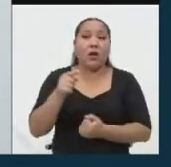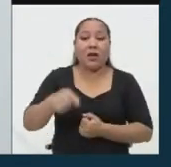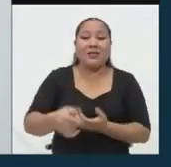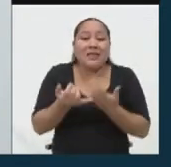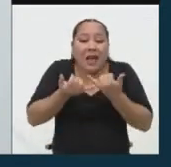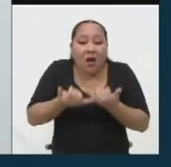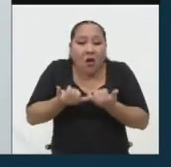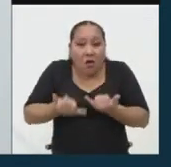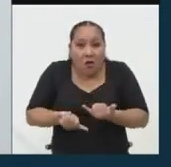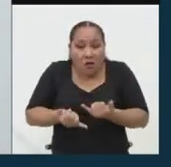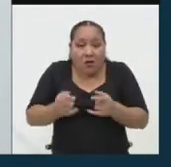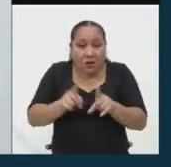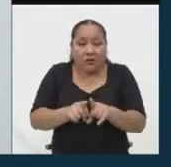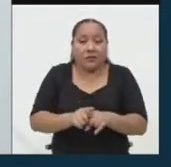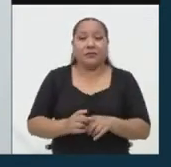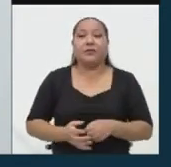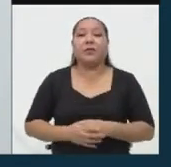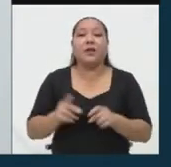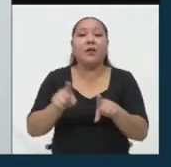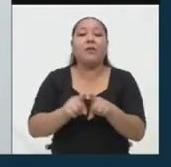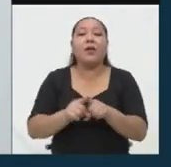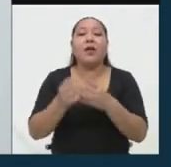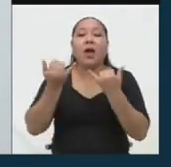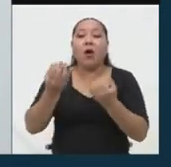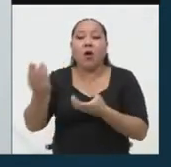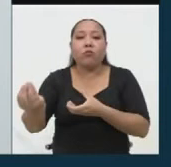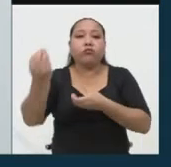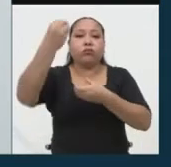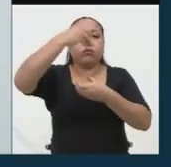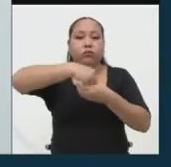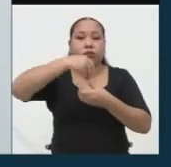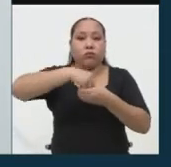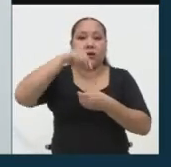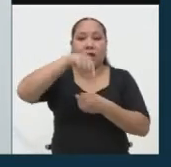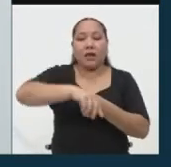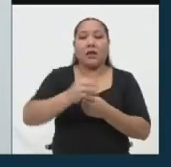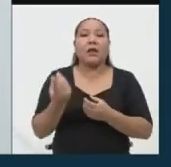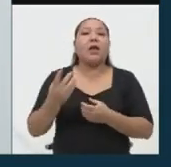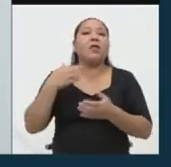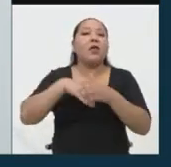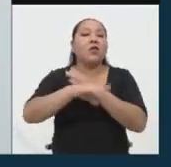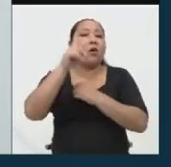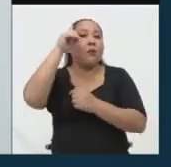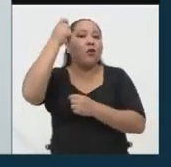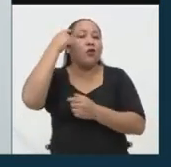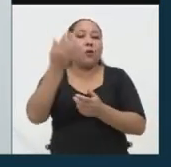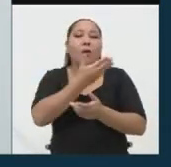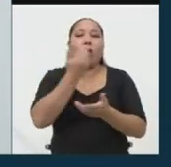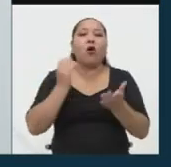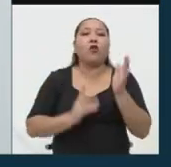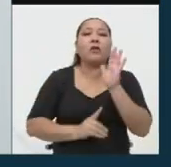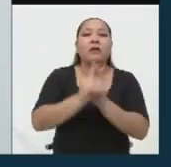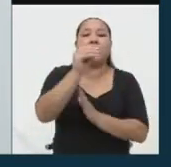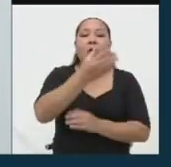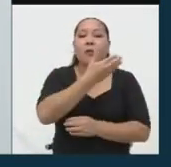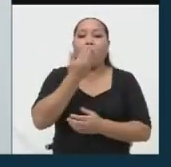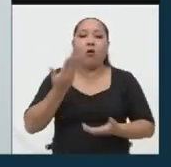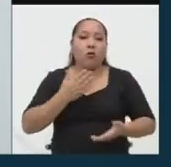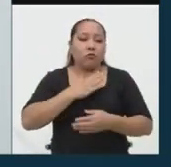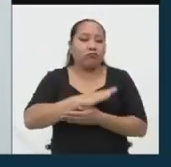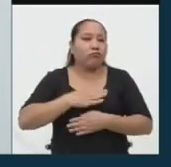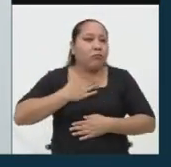presente. Y tenemos que también a ellos involucrarlos en la política para un mejor desarrollo y un mejor bienestar